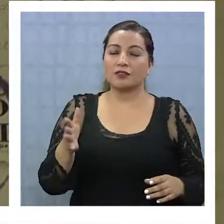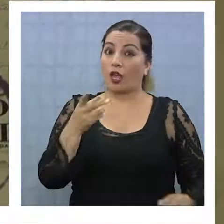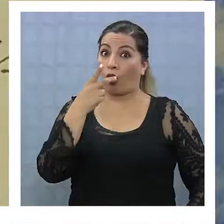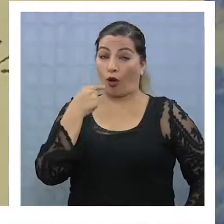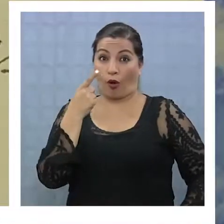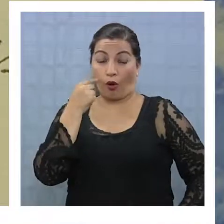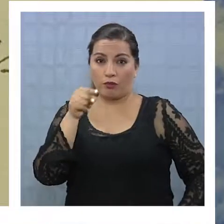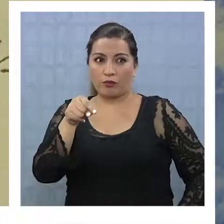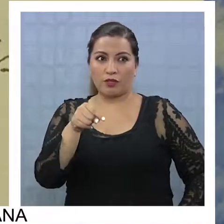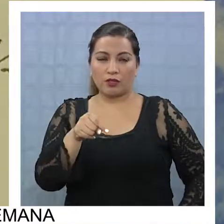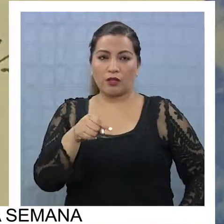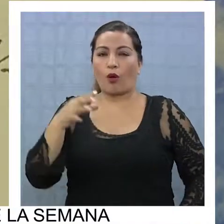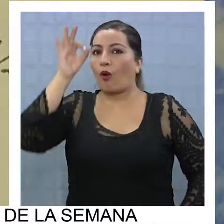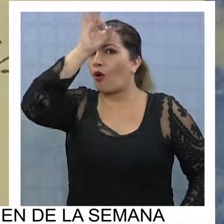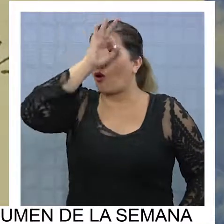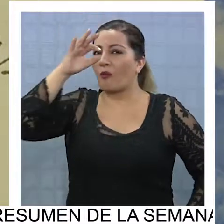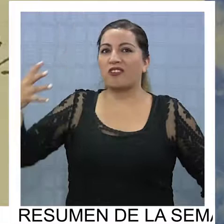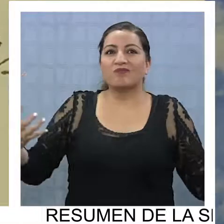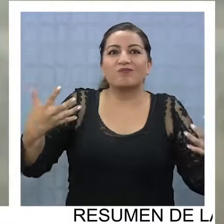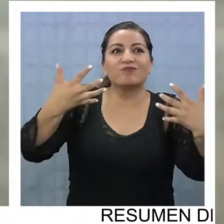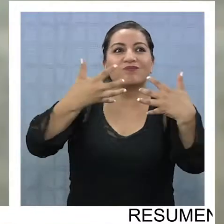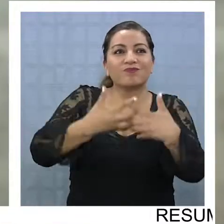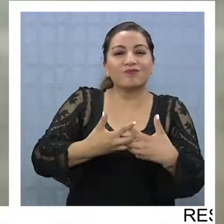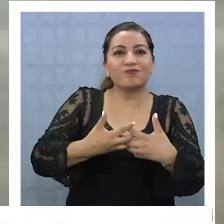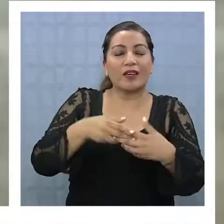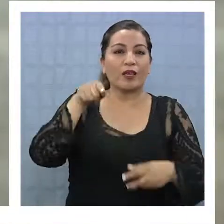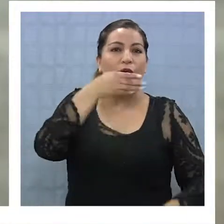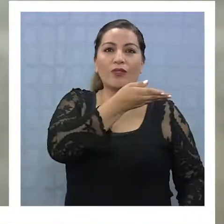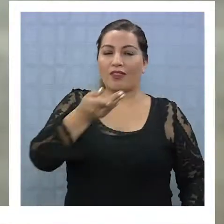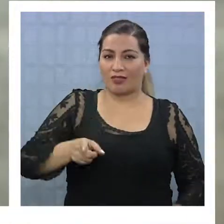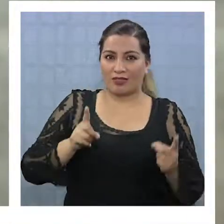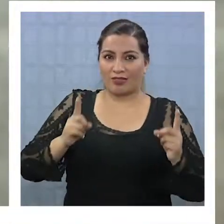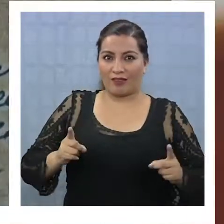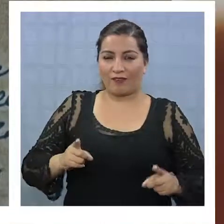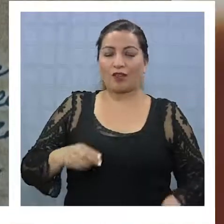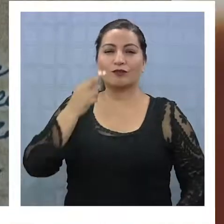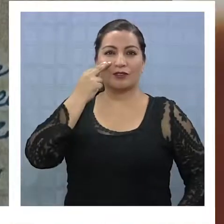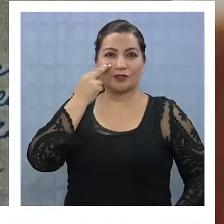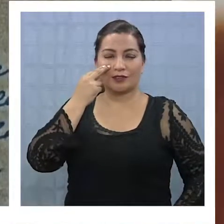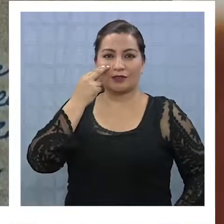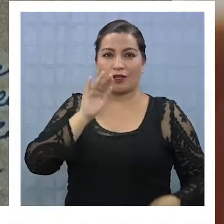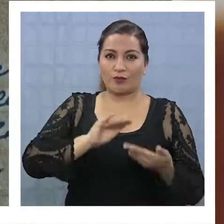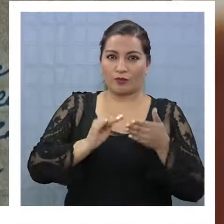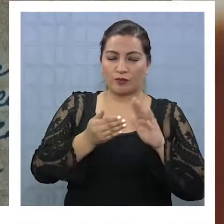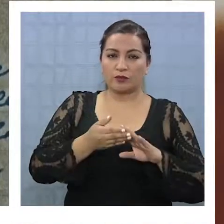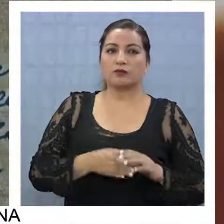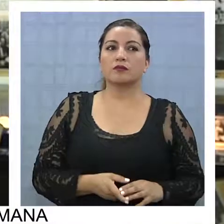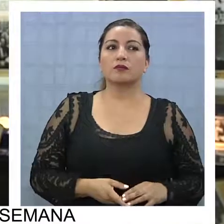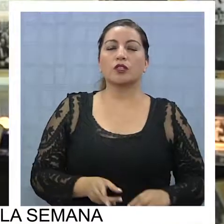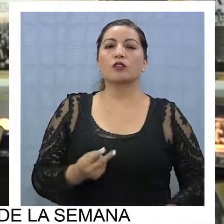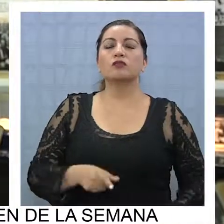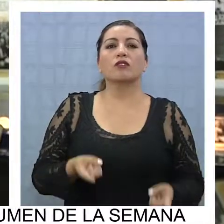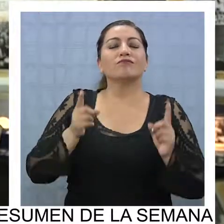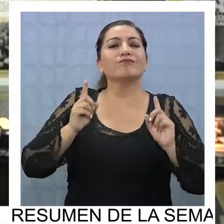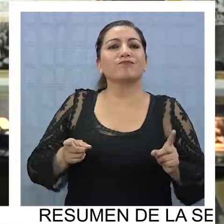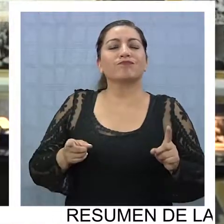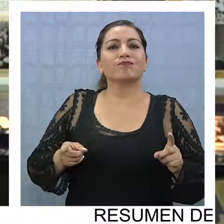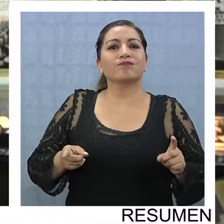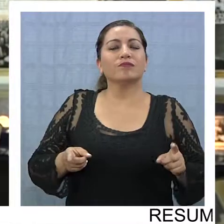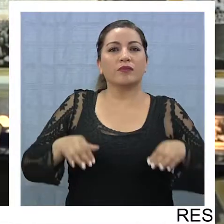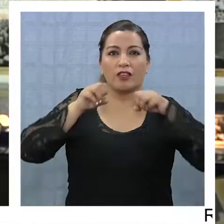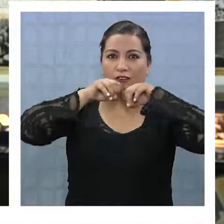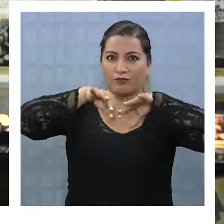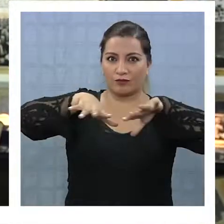y que, en opinión unánime, no puede pasar inadvertida para nuestra comunidad. Tenemos la obligación de